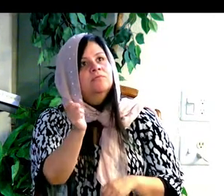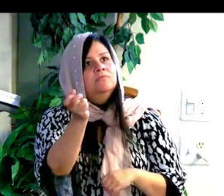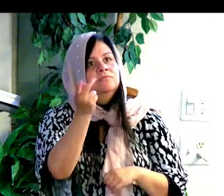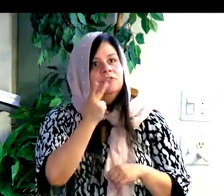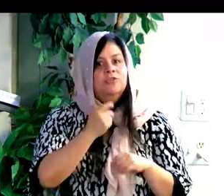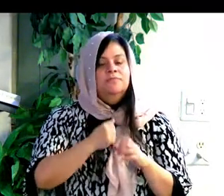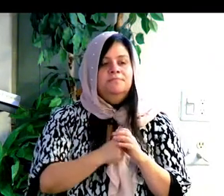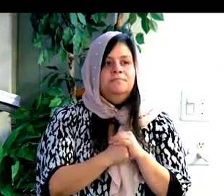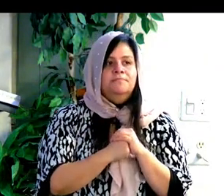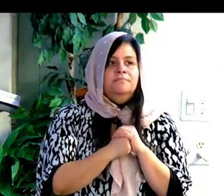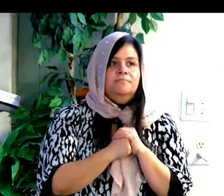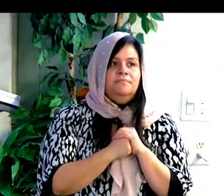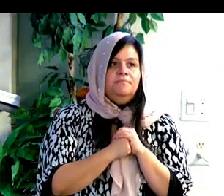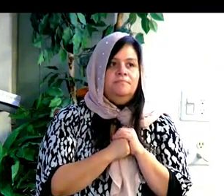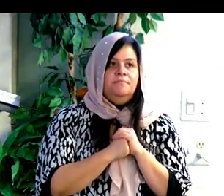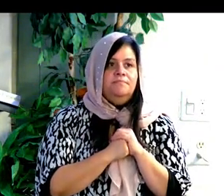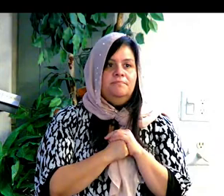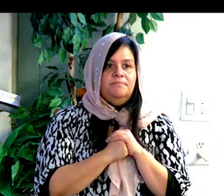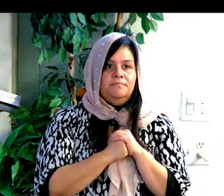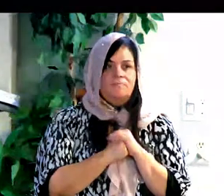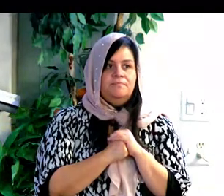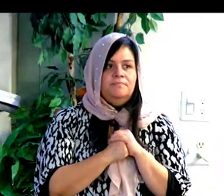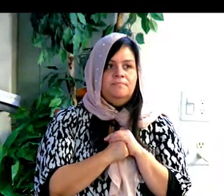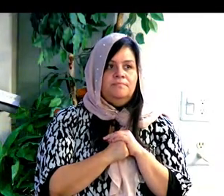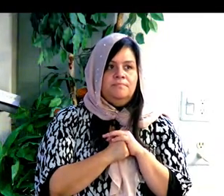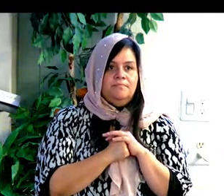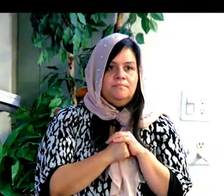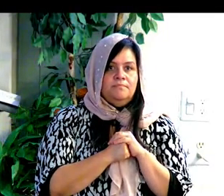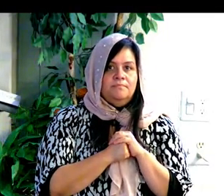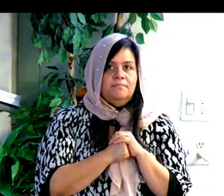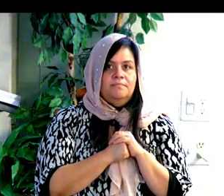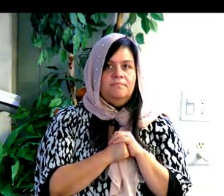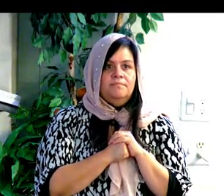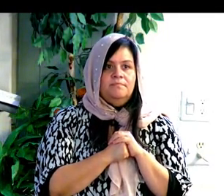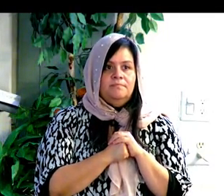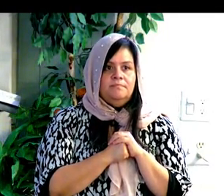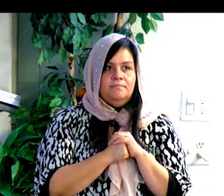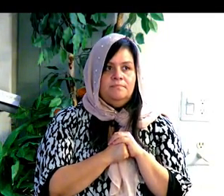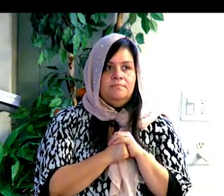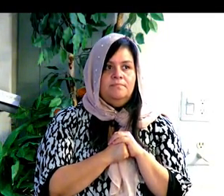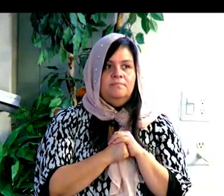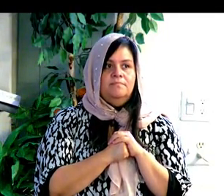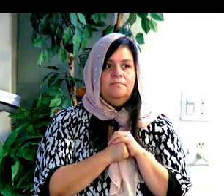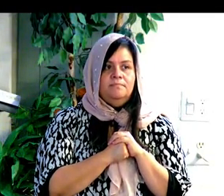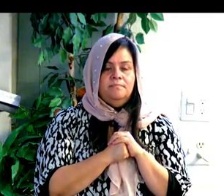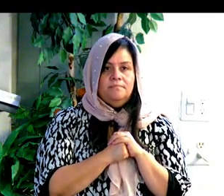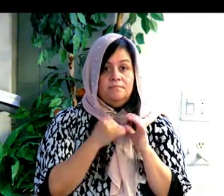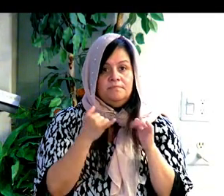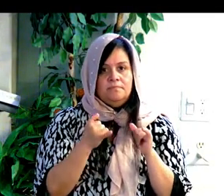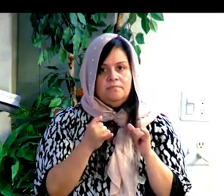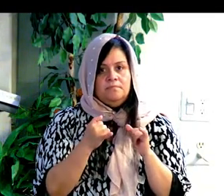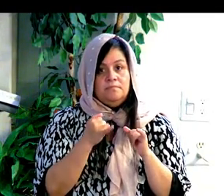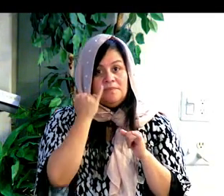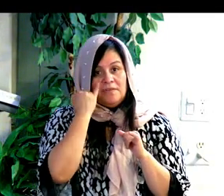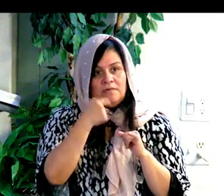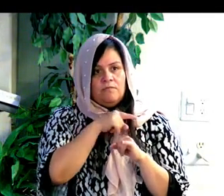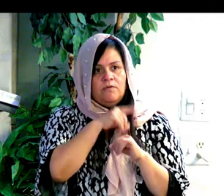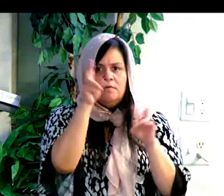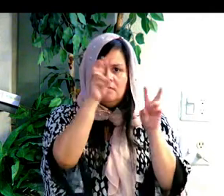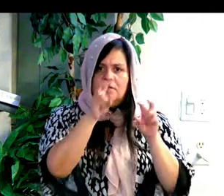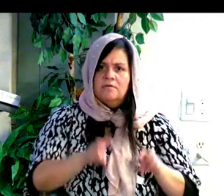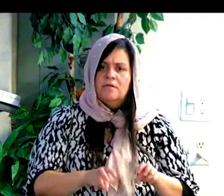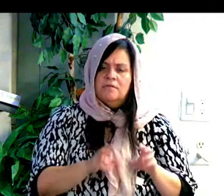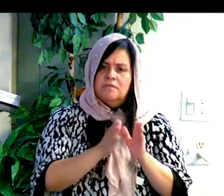Estamos en este tiempo de espera. Estamos esperando el regreso del novio. And so, when we look at the festivals of the Lord, cuando